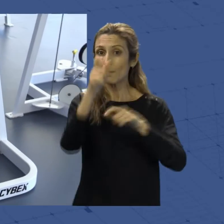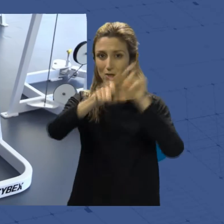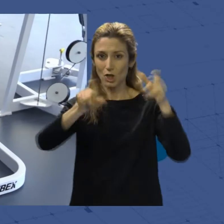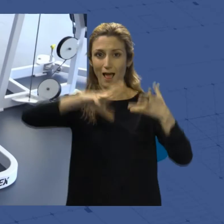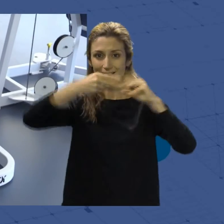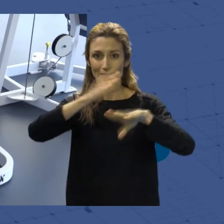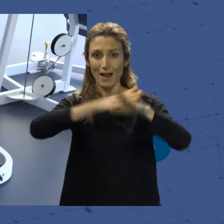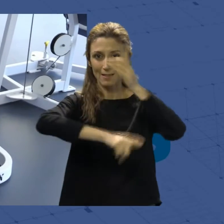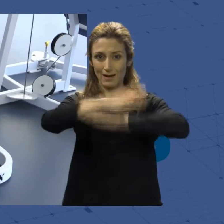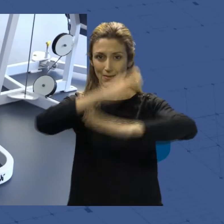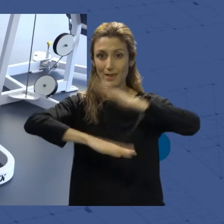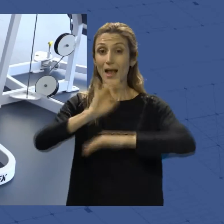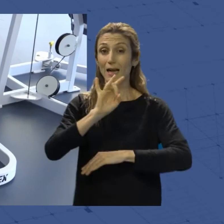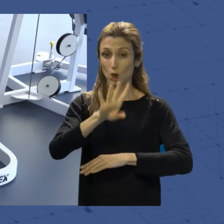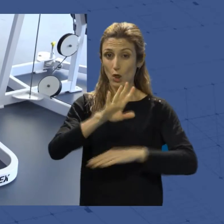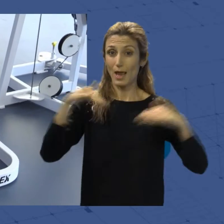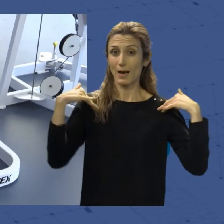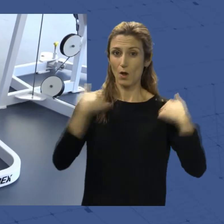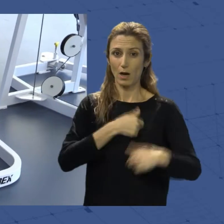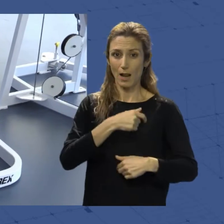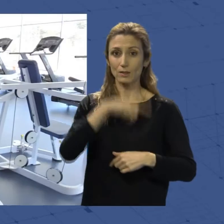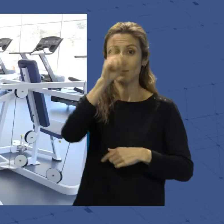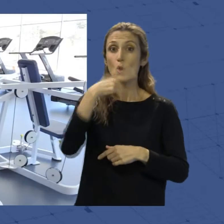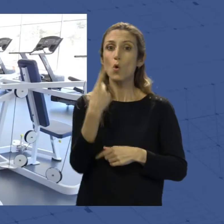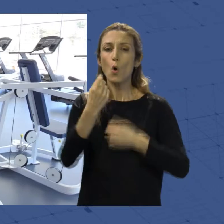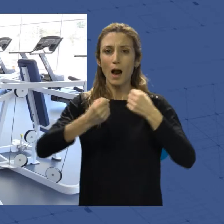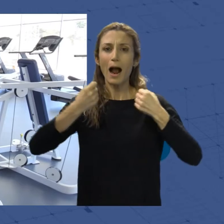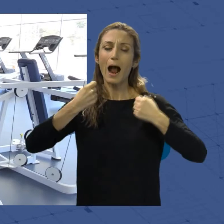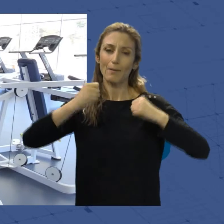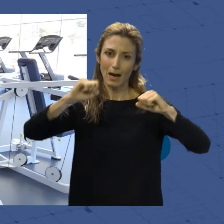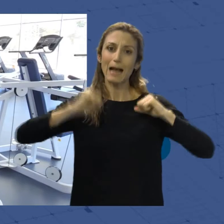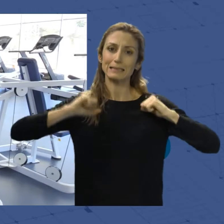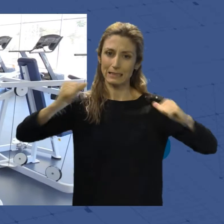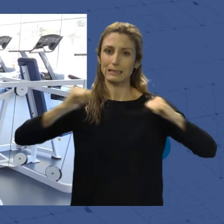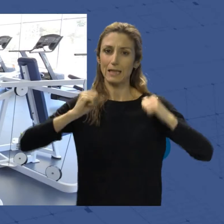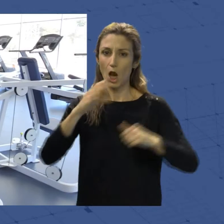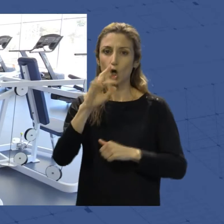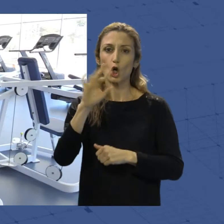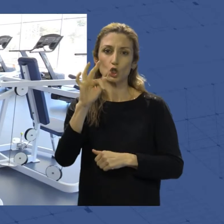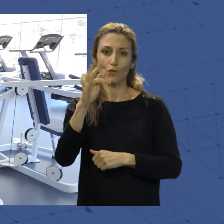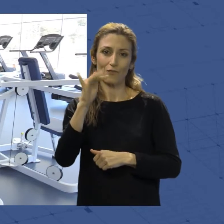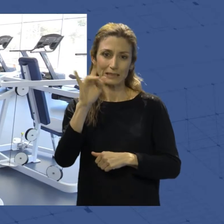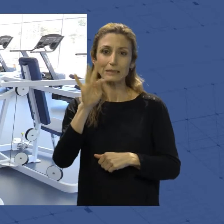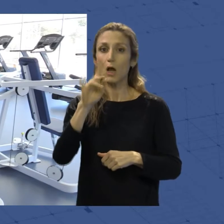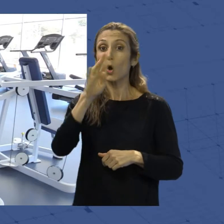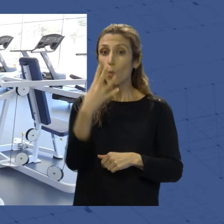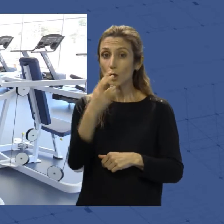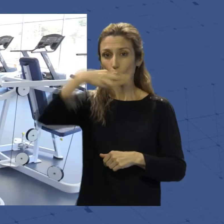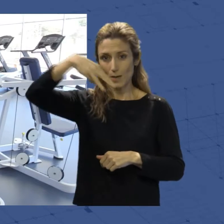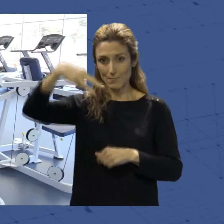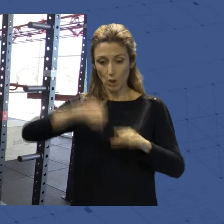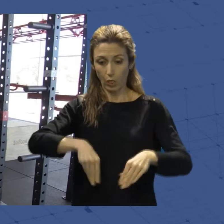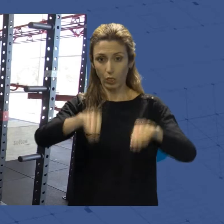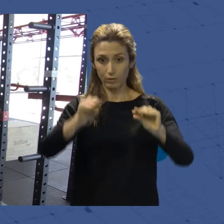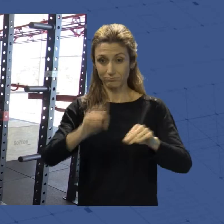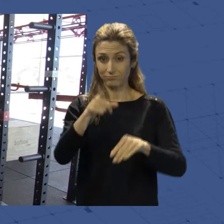14 para ejercicios de cardio y un hub de crossfit. Además, se ha instalado un nuevo pavimento deportivo de 4 milímetros. El